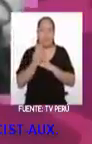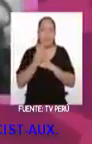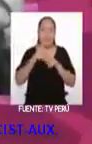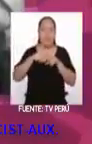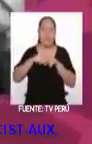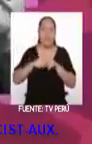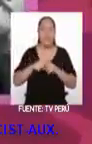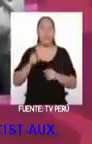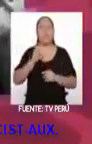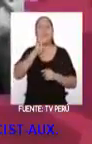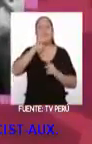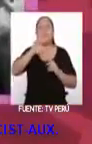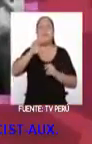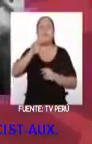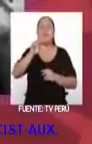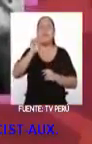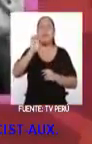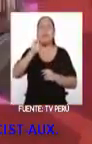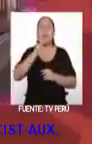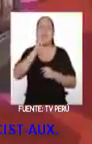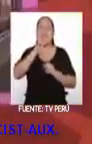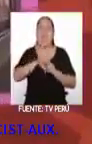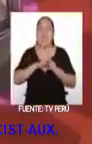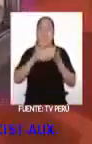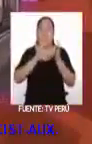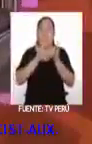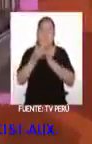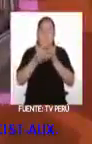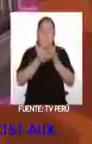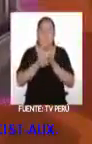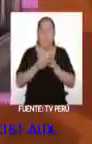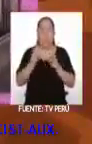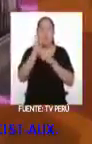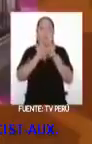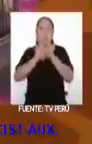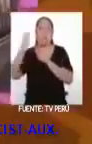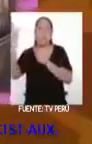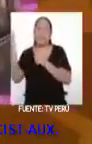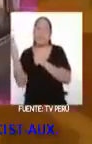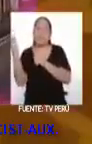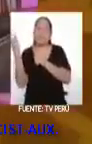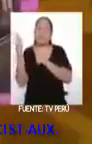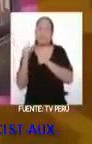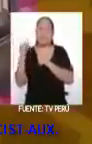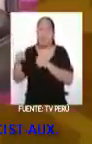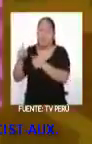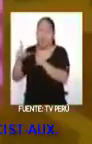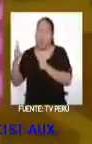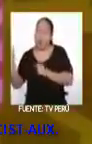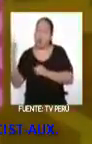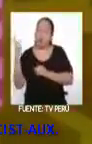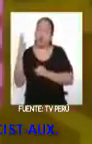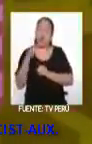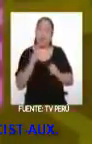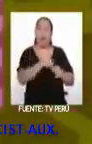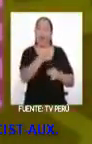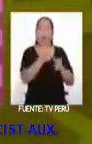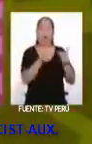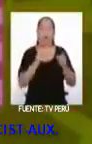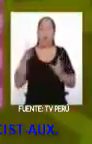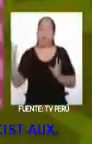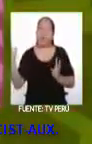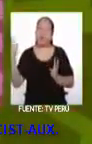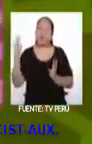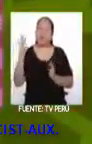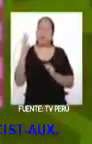Según la RAE, la migración es el desplazamiento de una persona o un grupo de personas de una nación o territorio a otro. La migración al